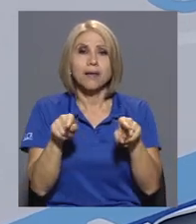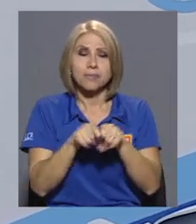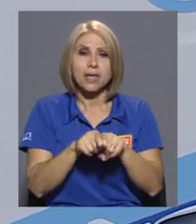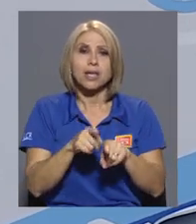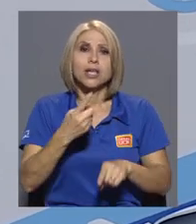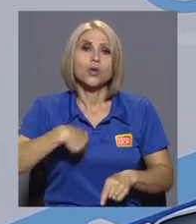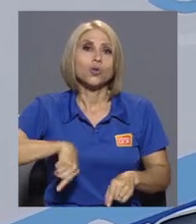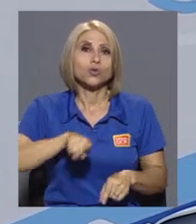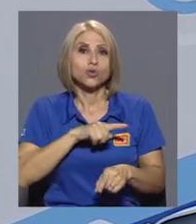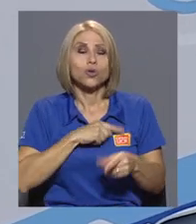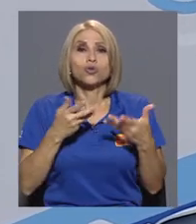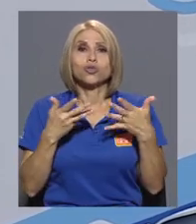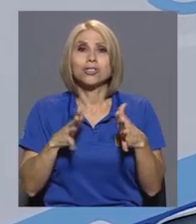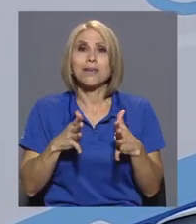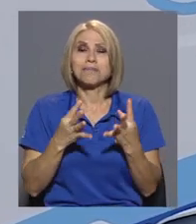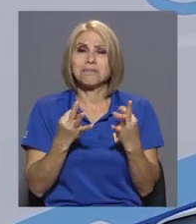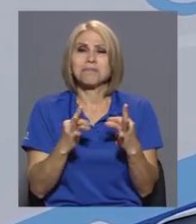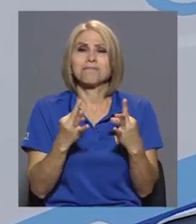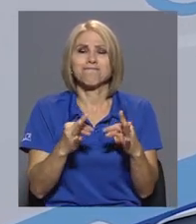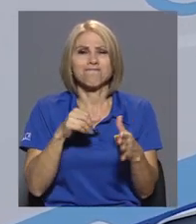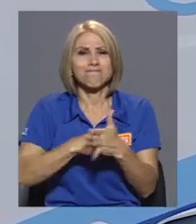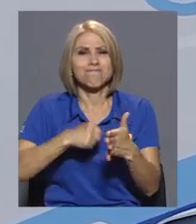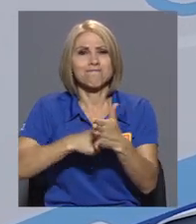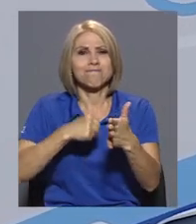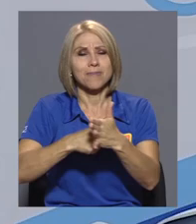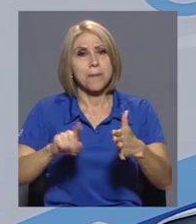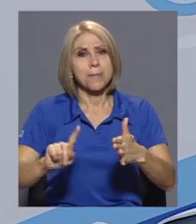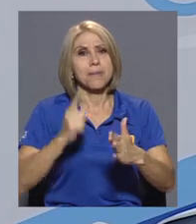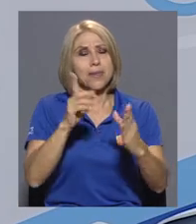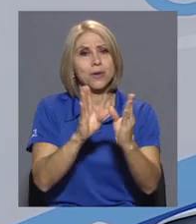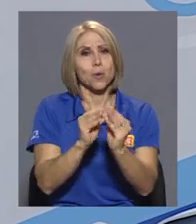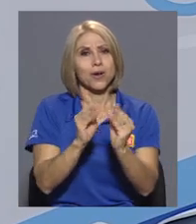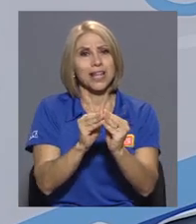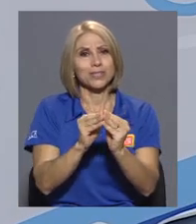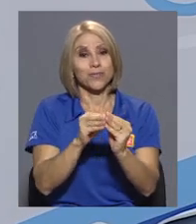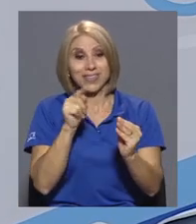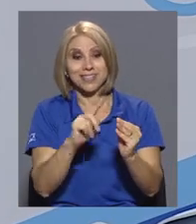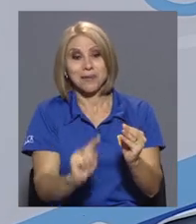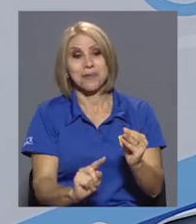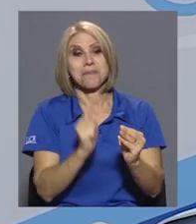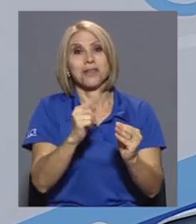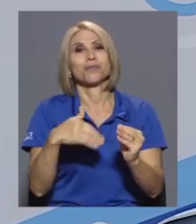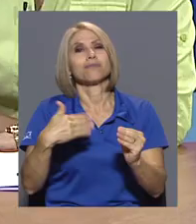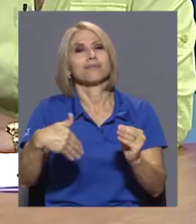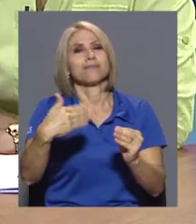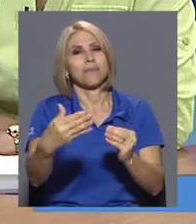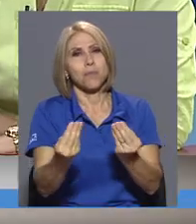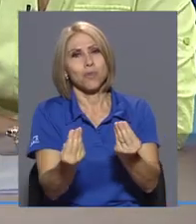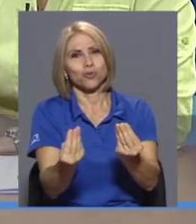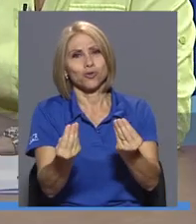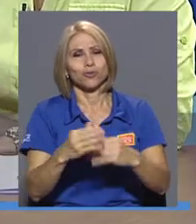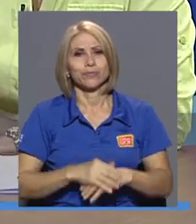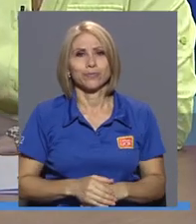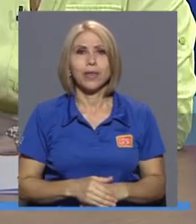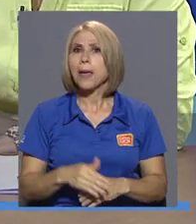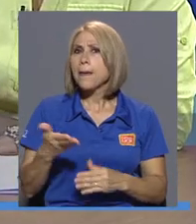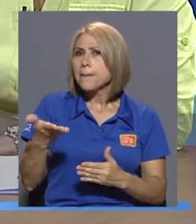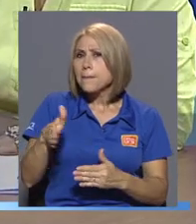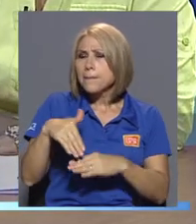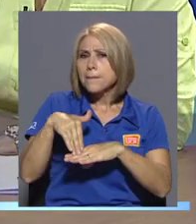dimos el primer paso para hacer el primer congreso que seguramente será el primero de muchos. ¿Tuvieron poco más de 200